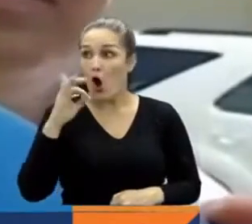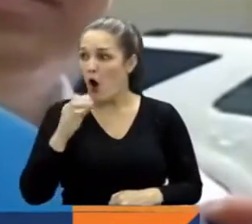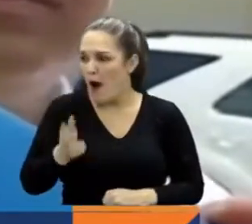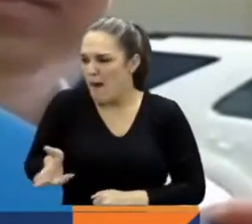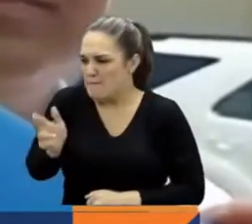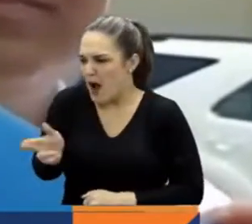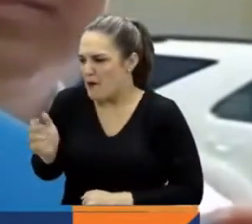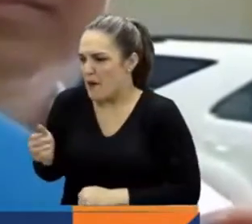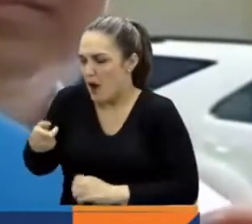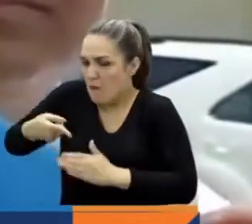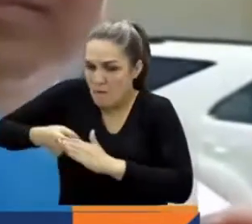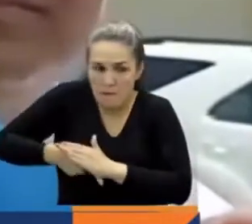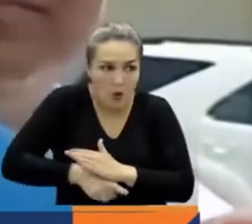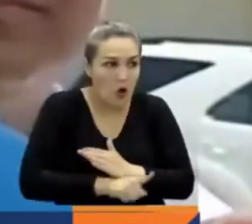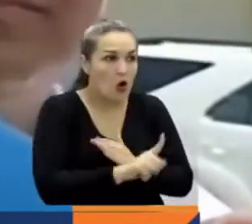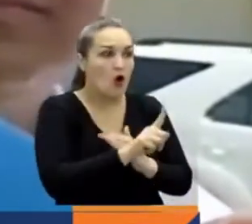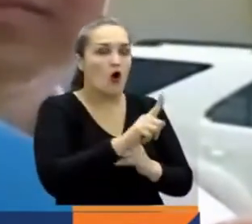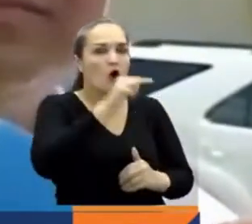México.